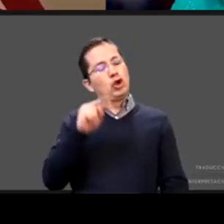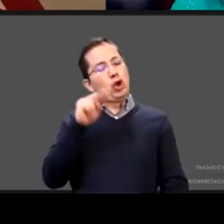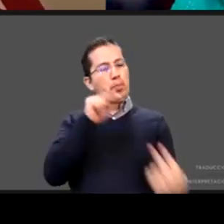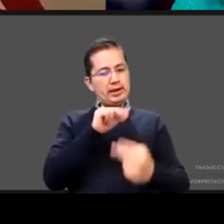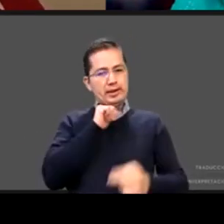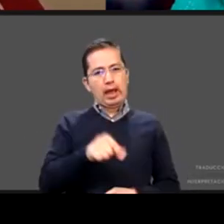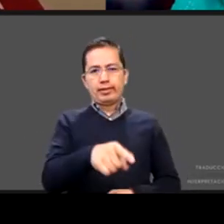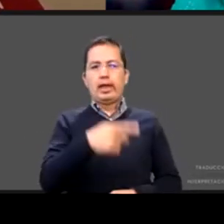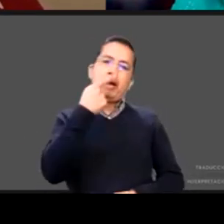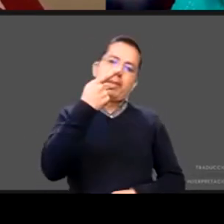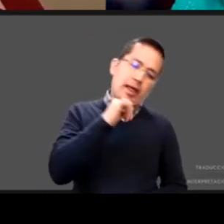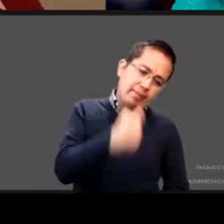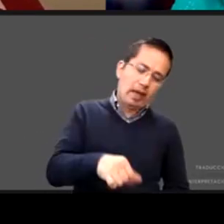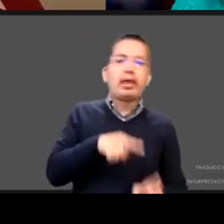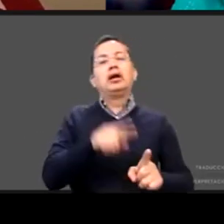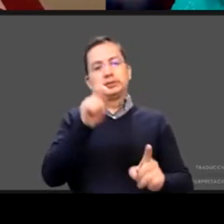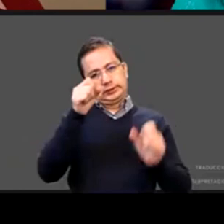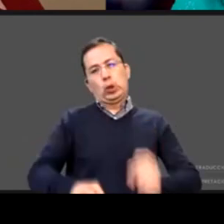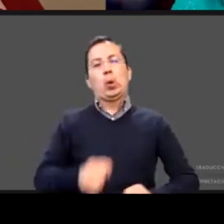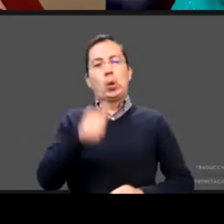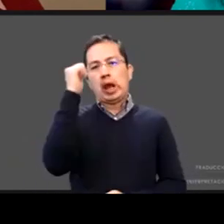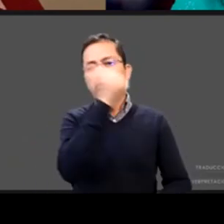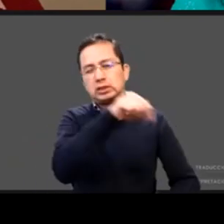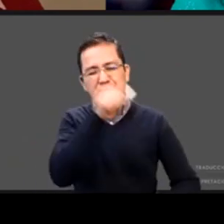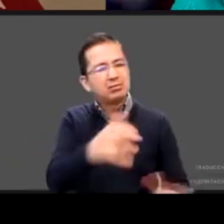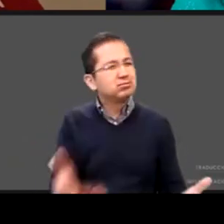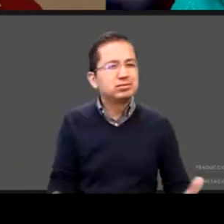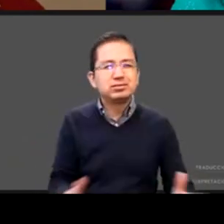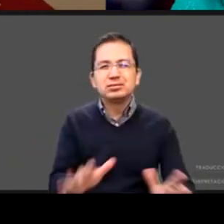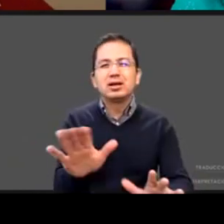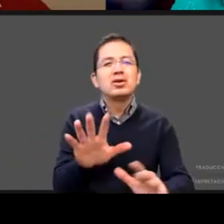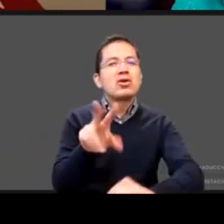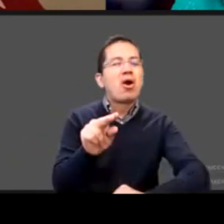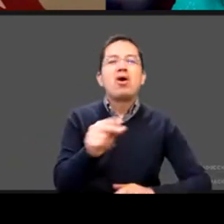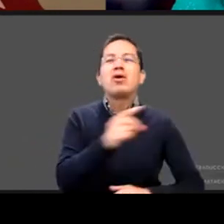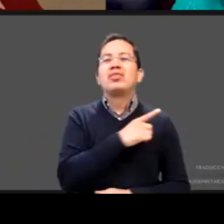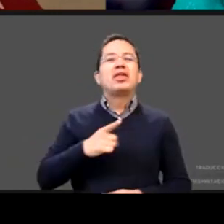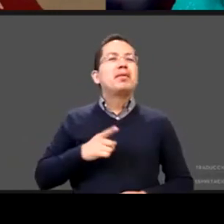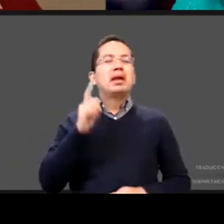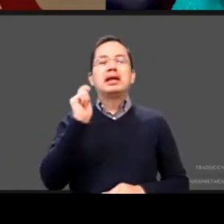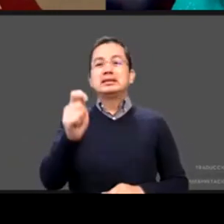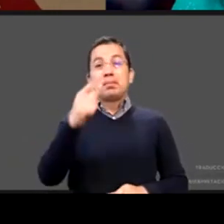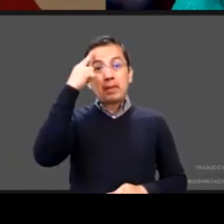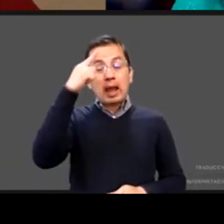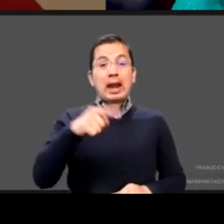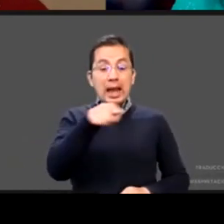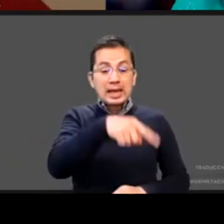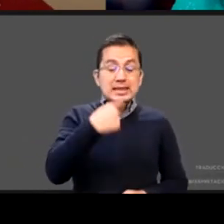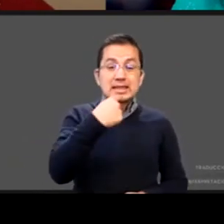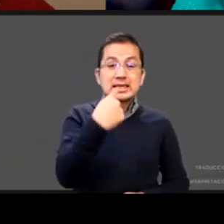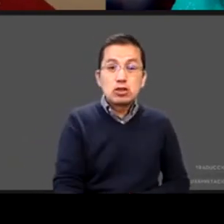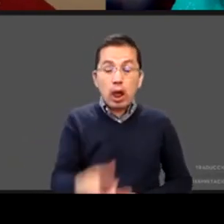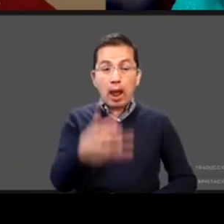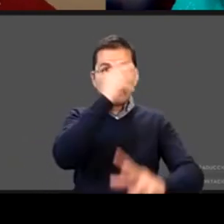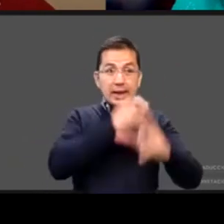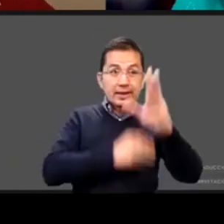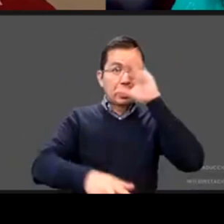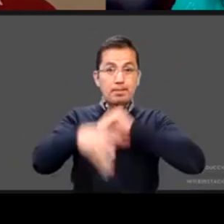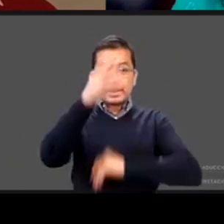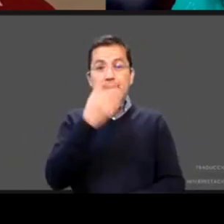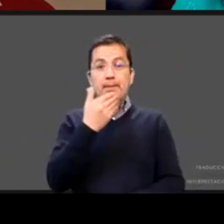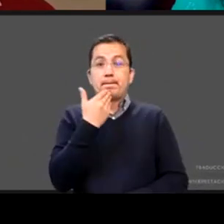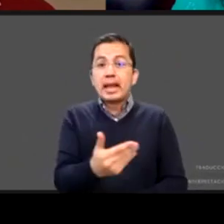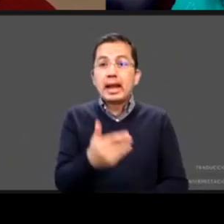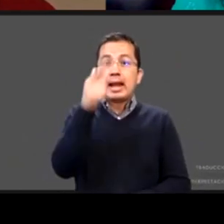tener este enfoque de derechos y entender que el periodo crítico del desarrollo del lenguaje es el primer año de vida queremos que las personas hablen su lengua